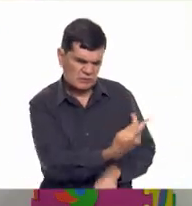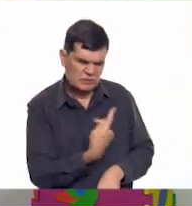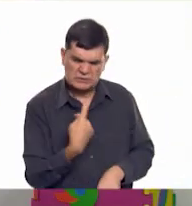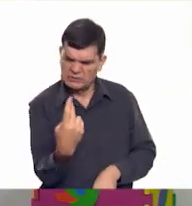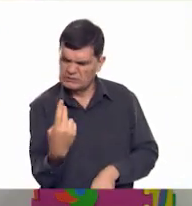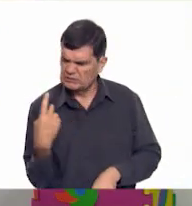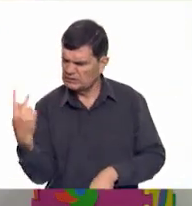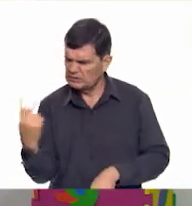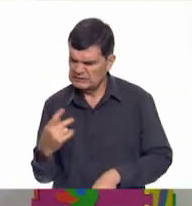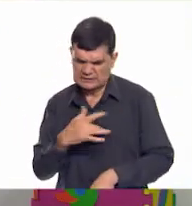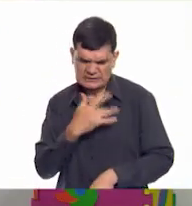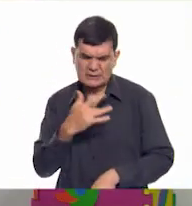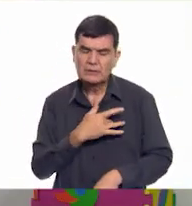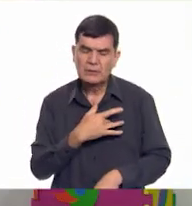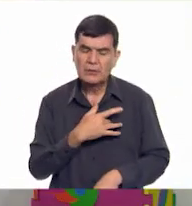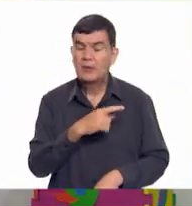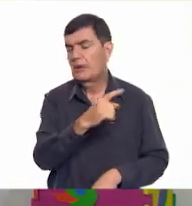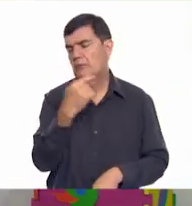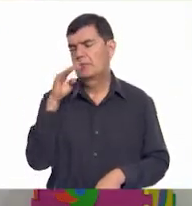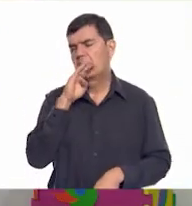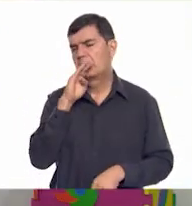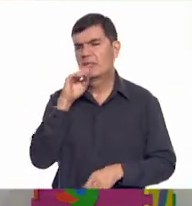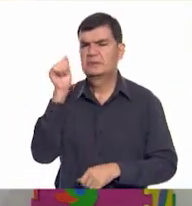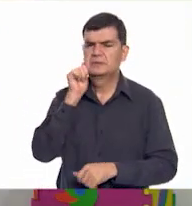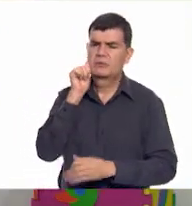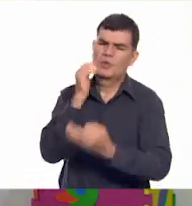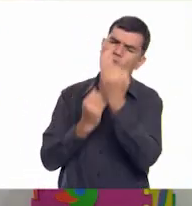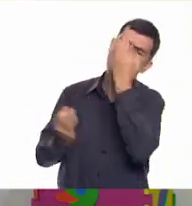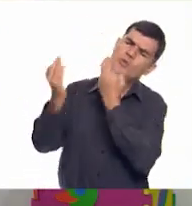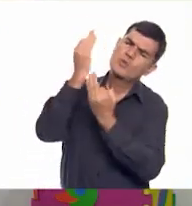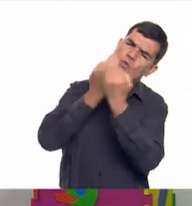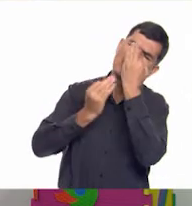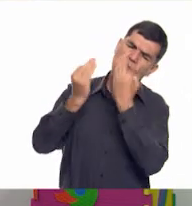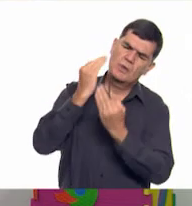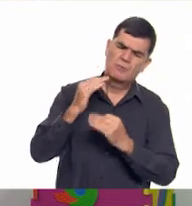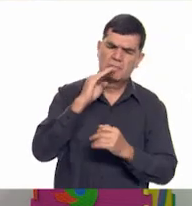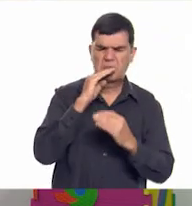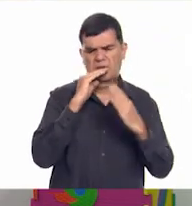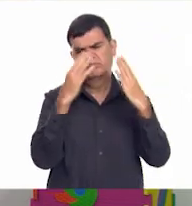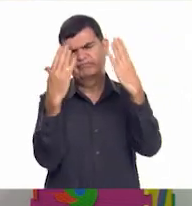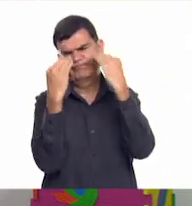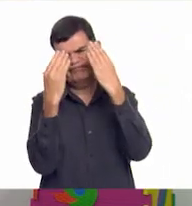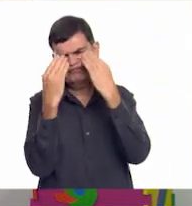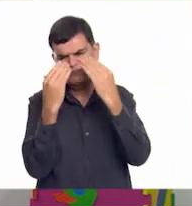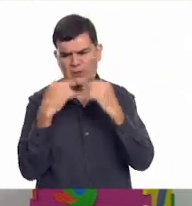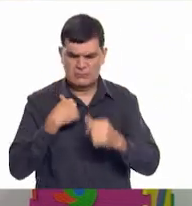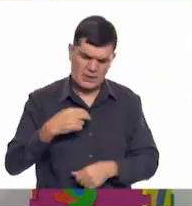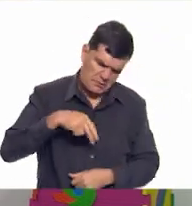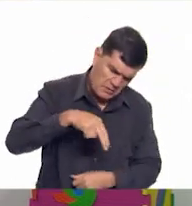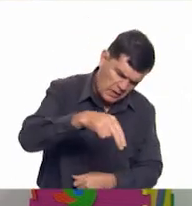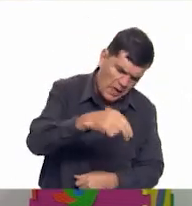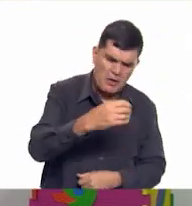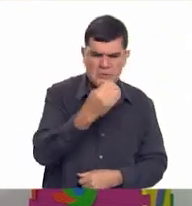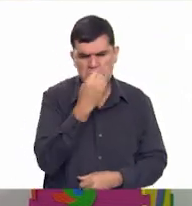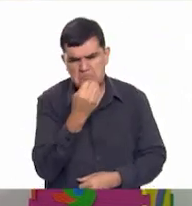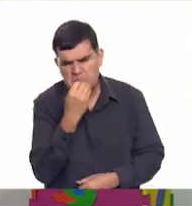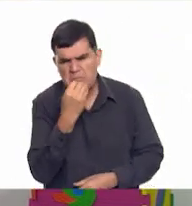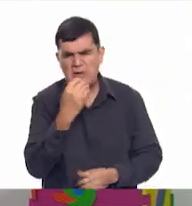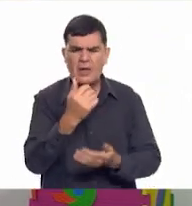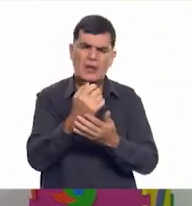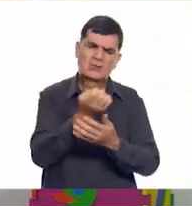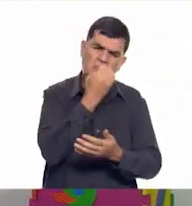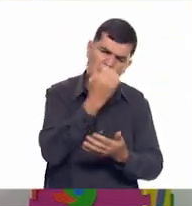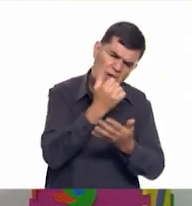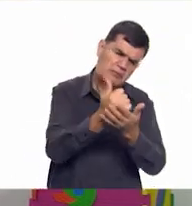Ah, porque mi mamá ha estado conmigo siempre y me ha enseñado muchas cosas. Me enseñó a caminar, a comer, me ha ido en la